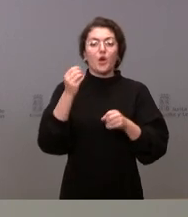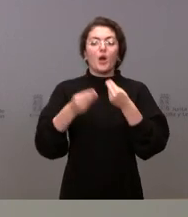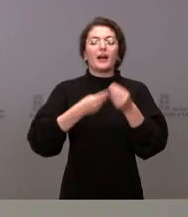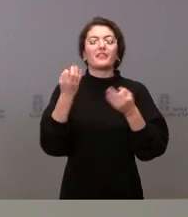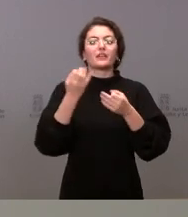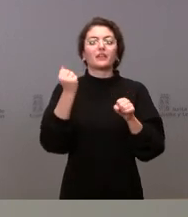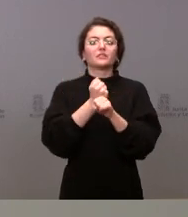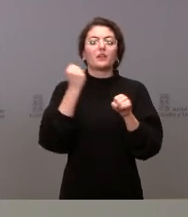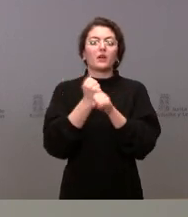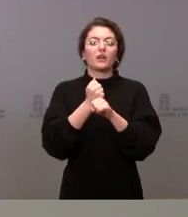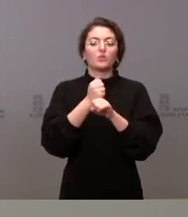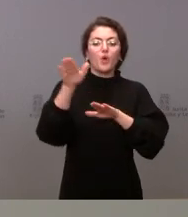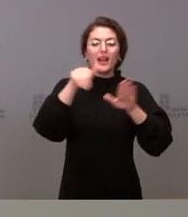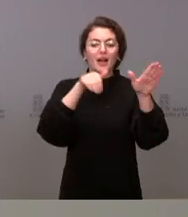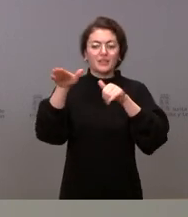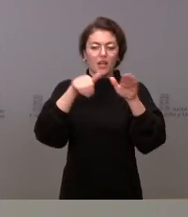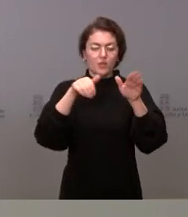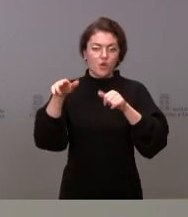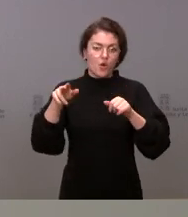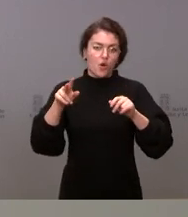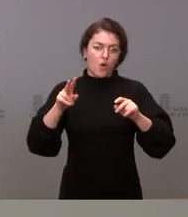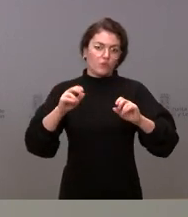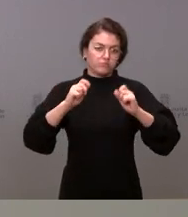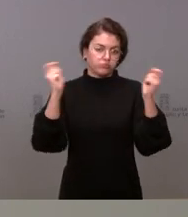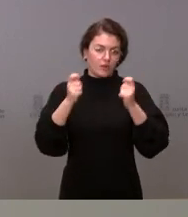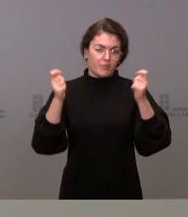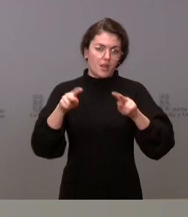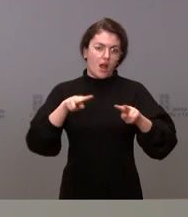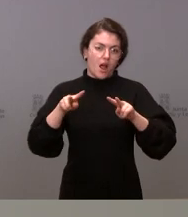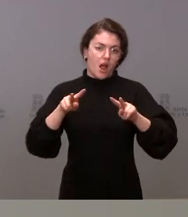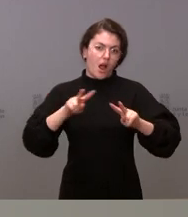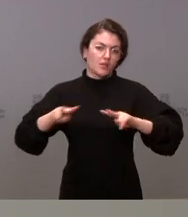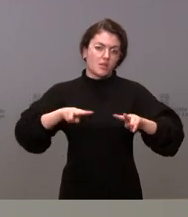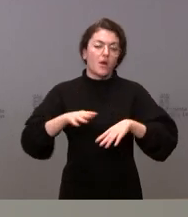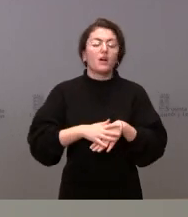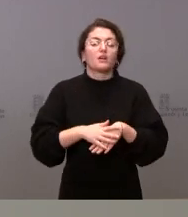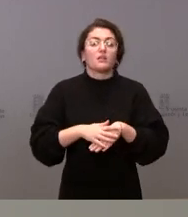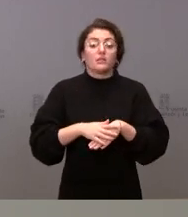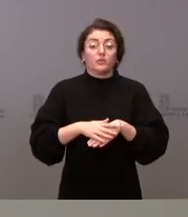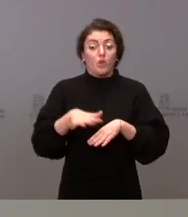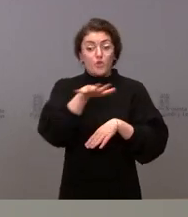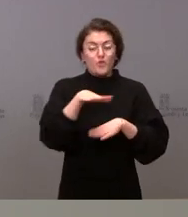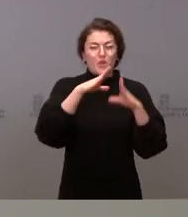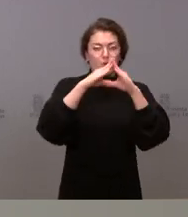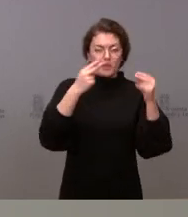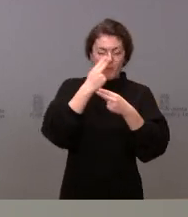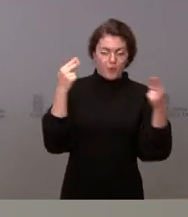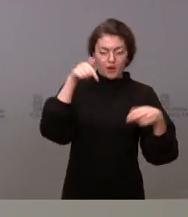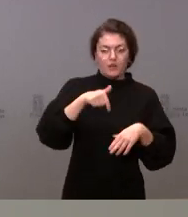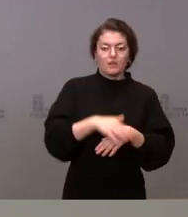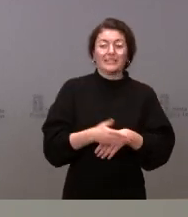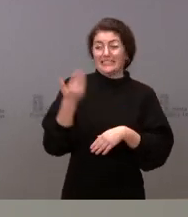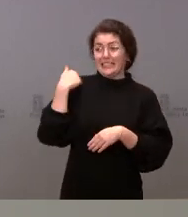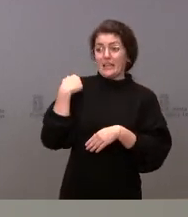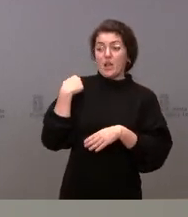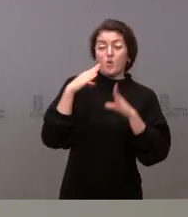los jóvenes y estamos organizando puntos de vacunación en las universidades públicas de nuestra comunidad. Ayer vacunamos en la Universidad de